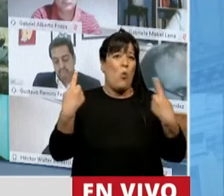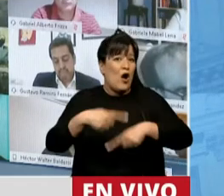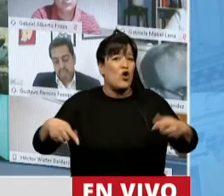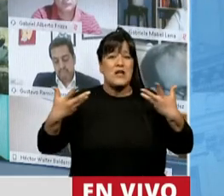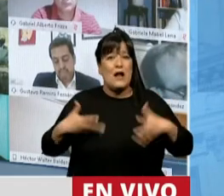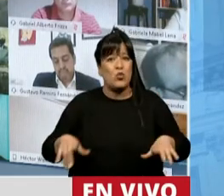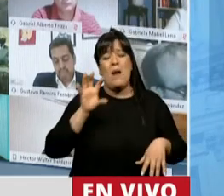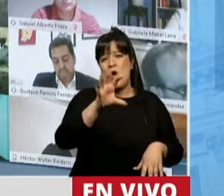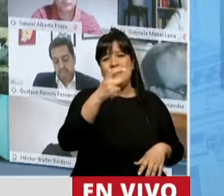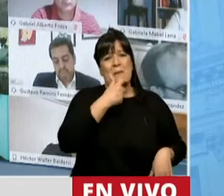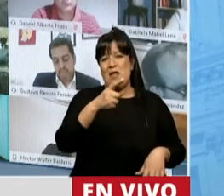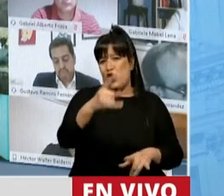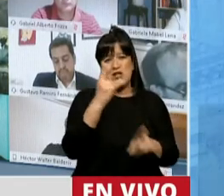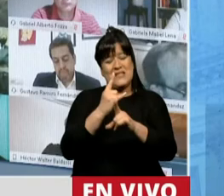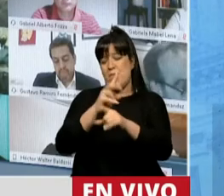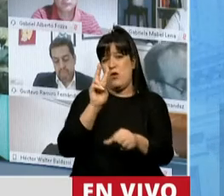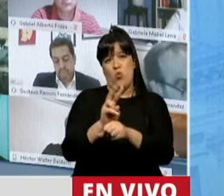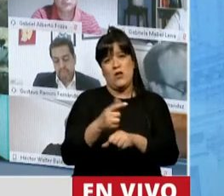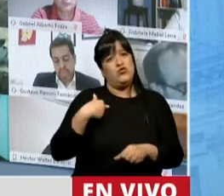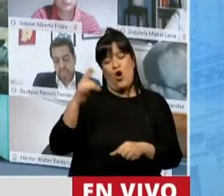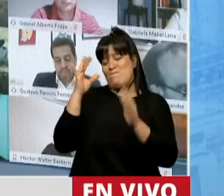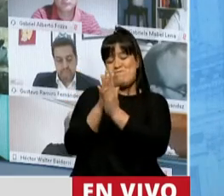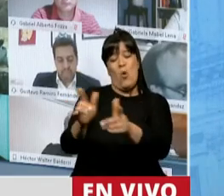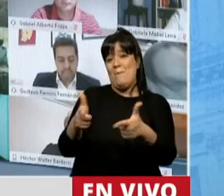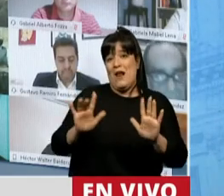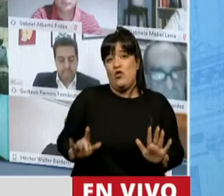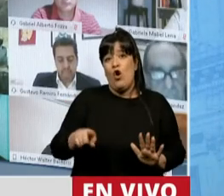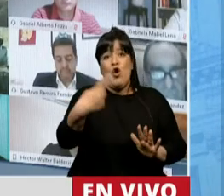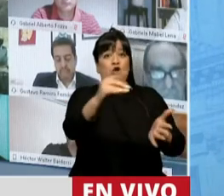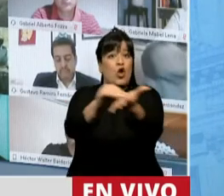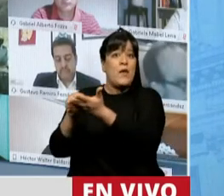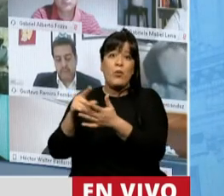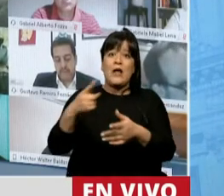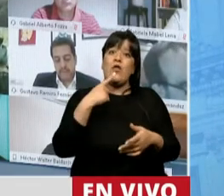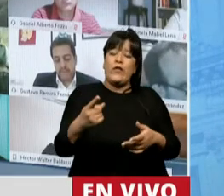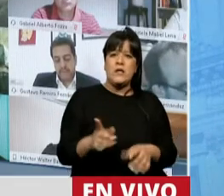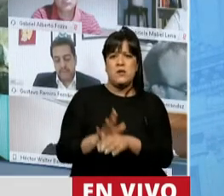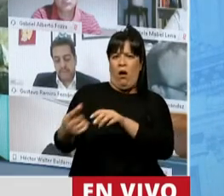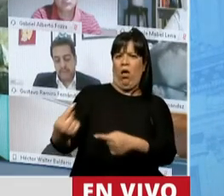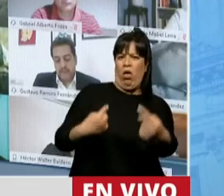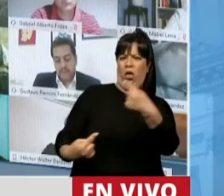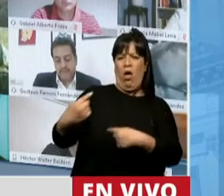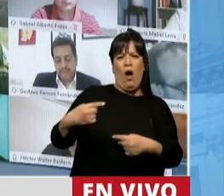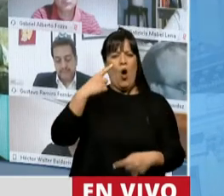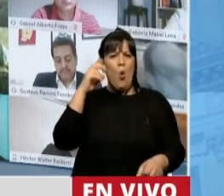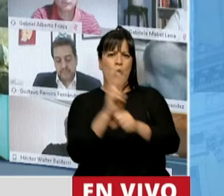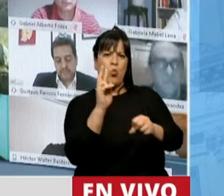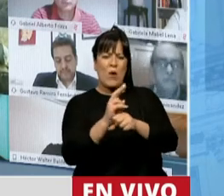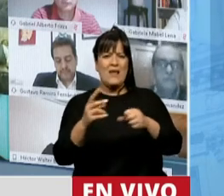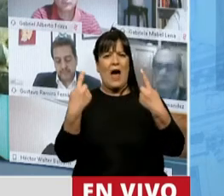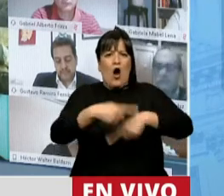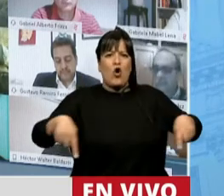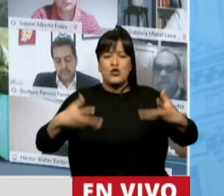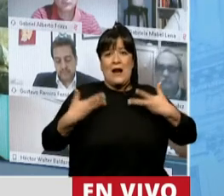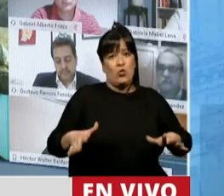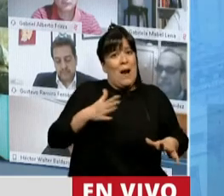provincia es Mendoza. Y no puedo permitir que algunos legisladores, en definitiva, pongan en tela de juicio el cuidado de los recursos naturales que